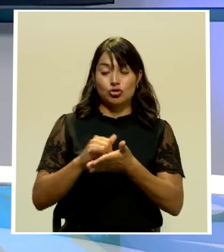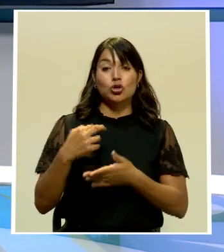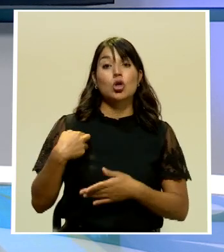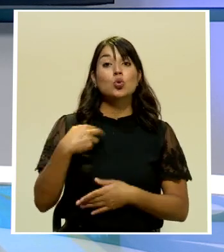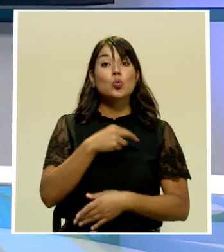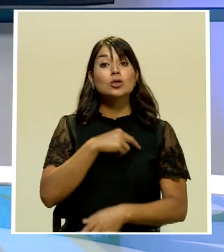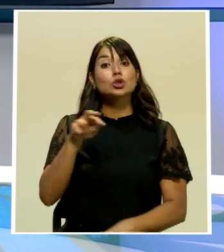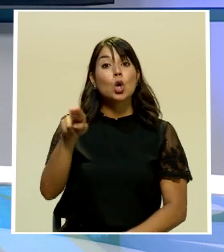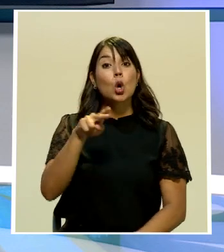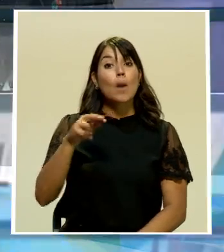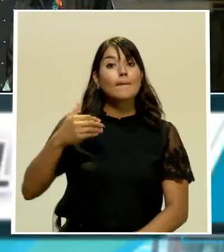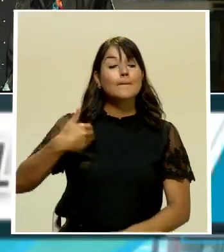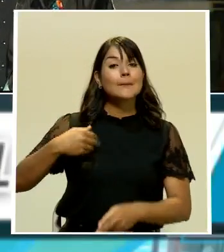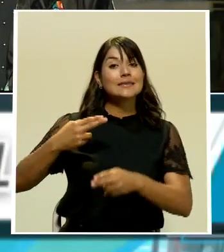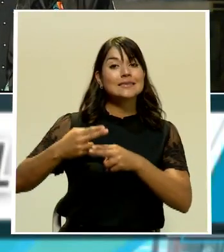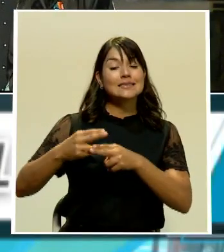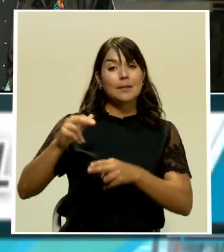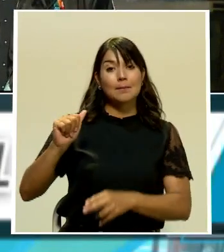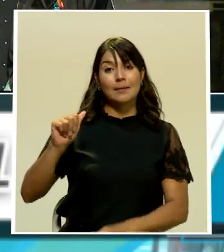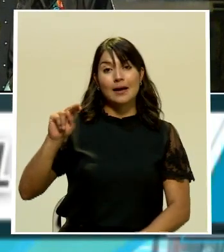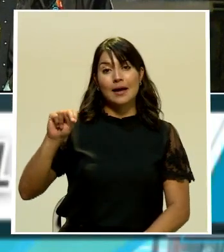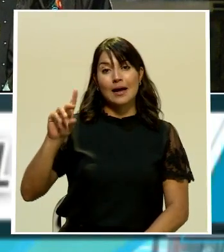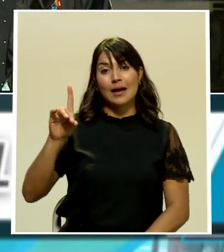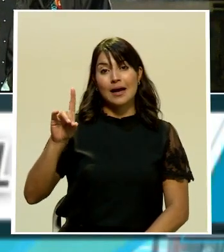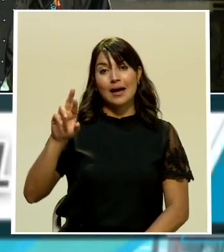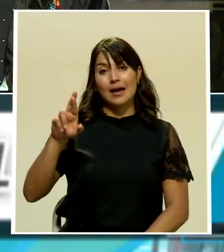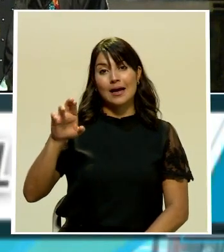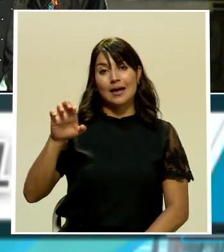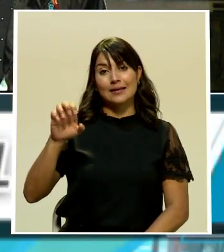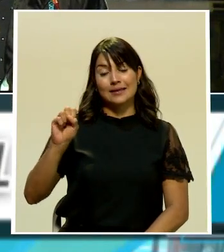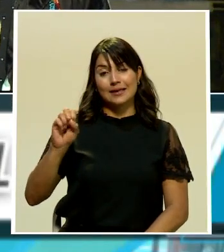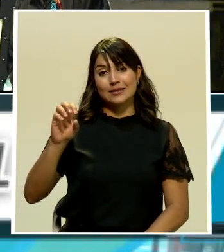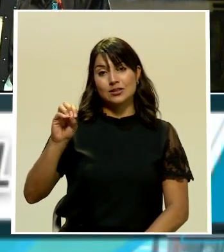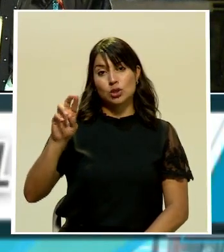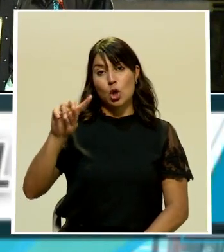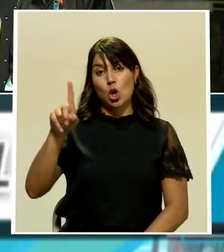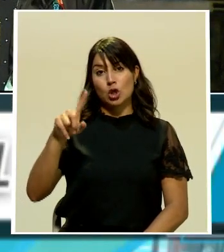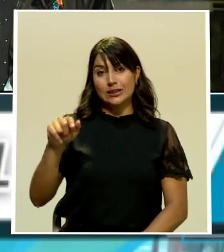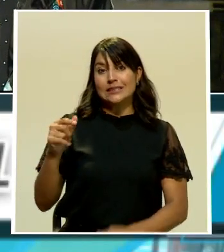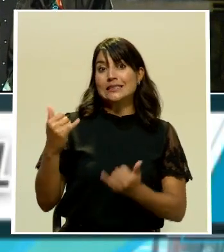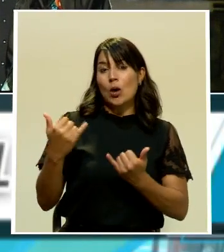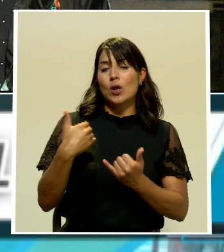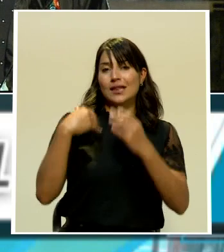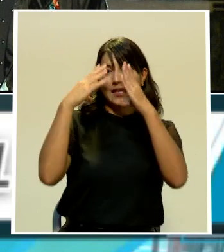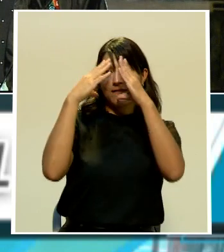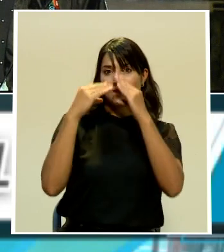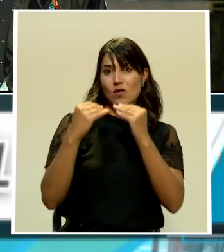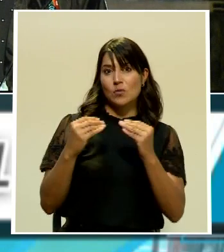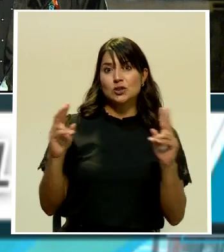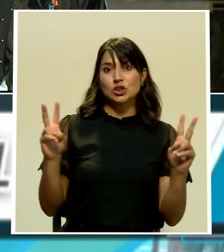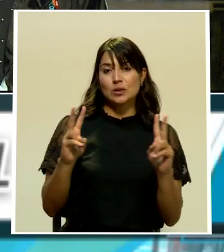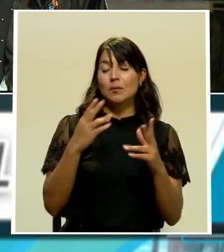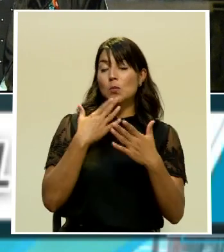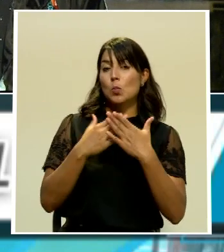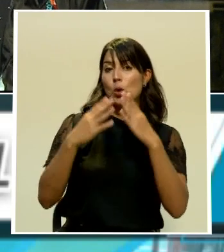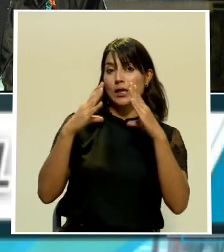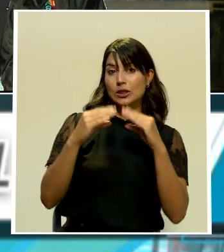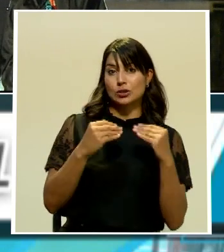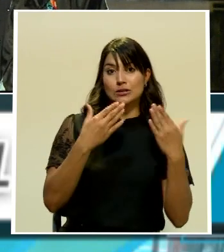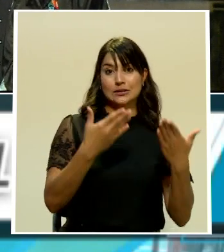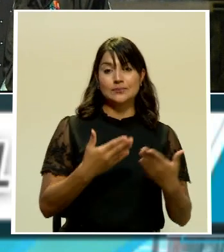Andrés Ortiz está allá en este momento y nos tiene detalles en vivo. Adelante Andrés, buenas noches.